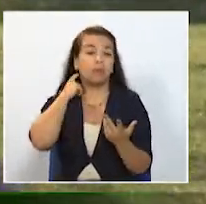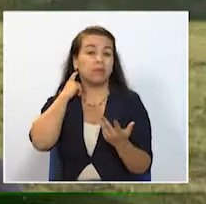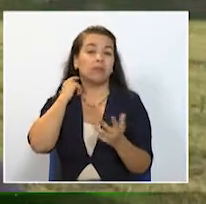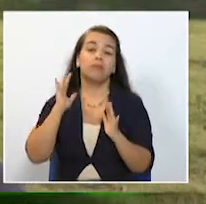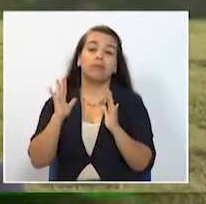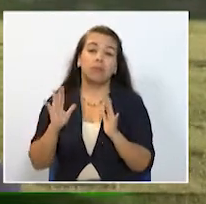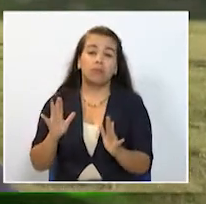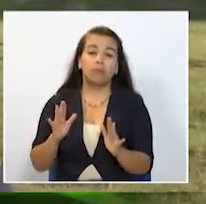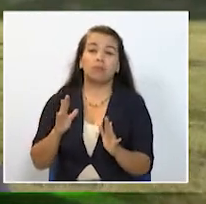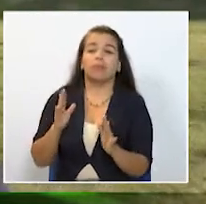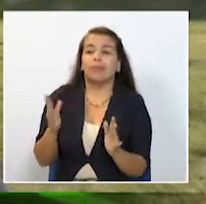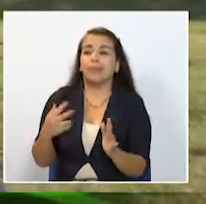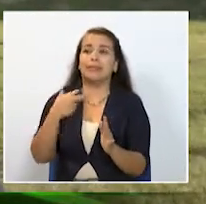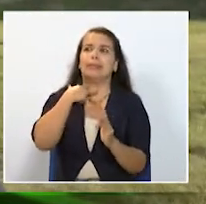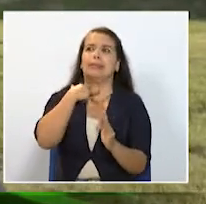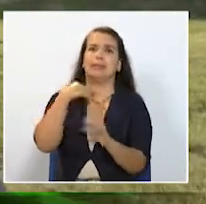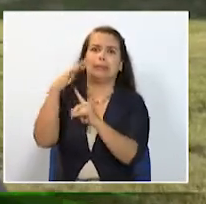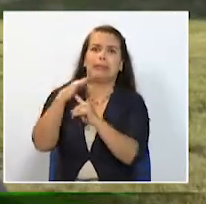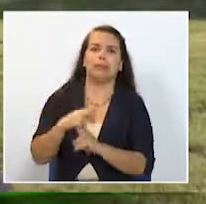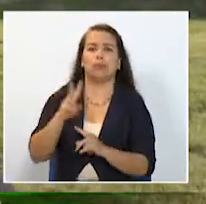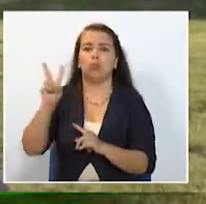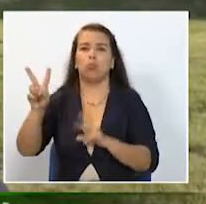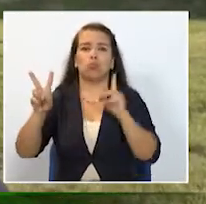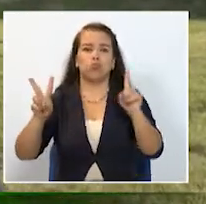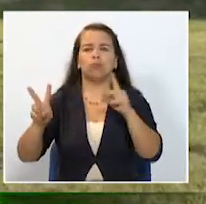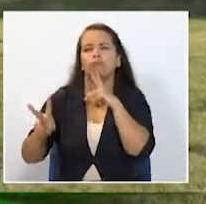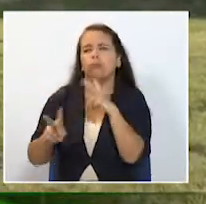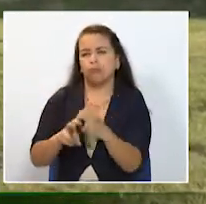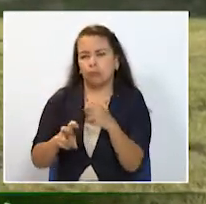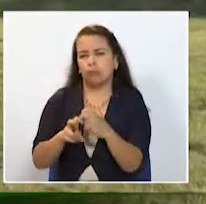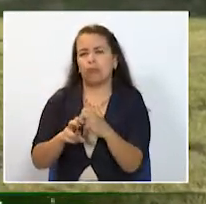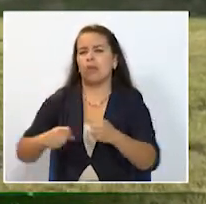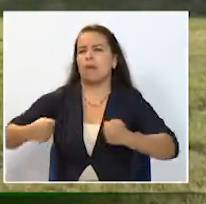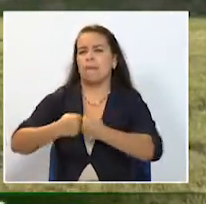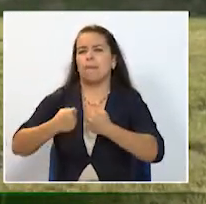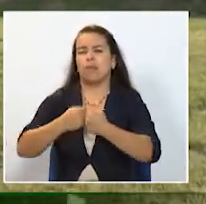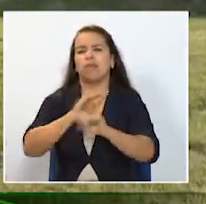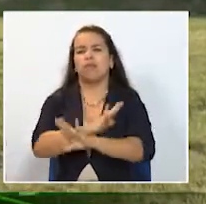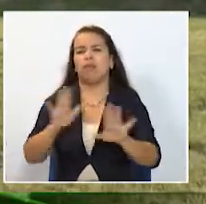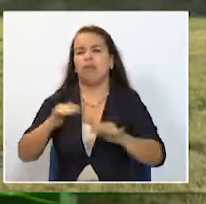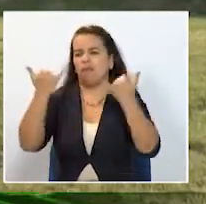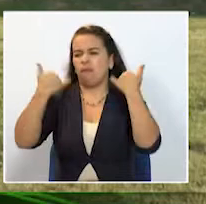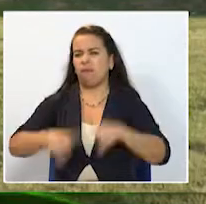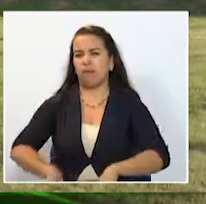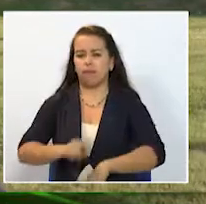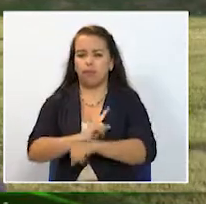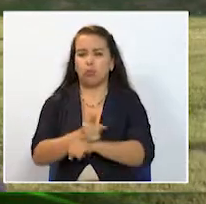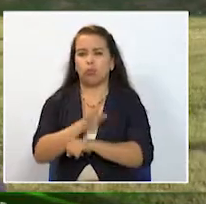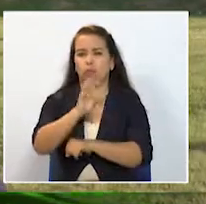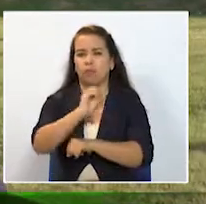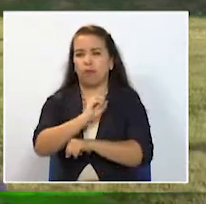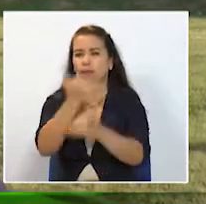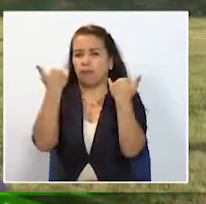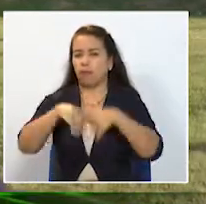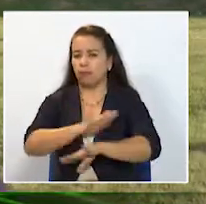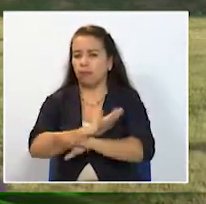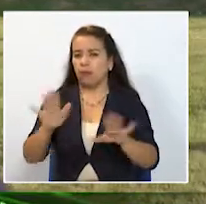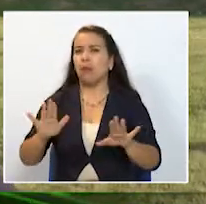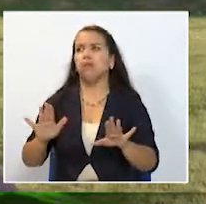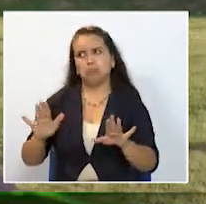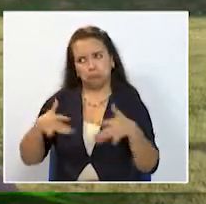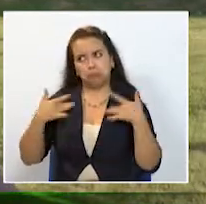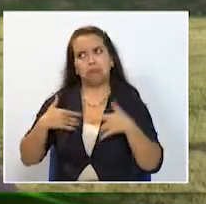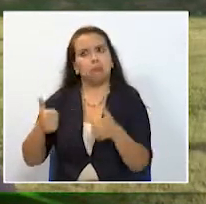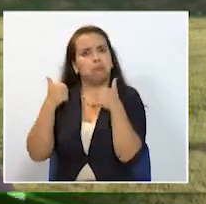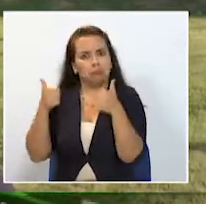nos apretó todo el tiempo un 2-1 muy difícil logramos el empate ya finalizando el partido al minuto 90 y yo creo que era muy merecido los